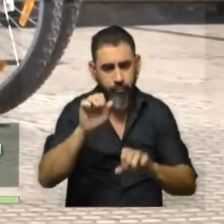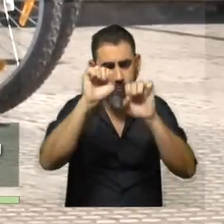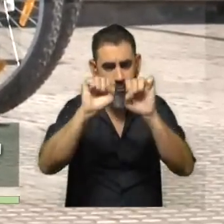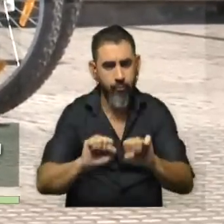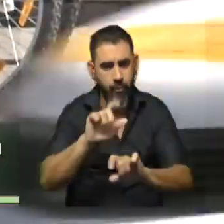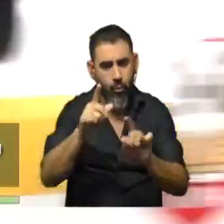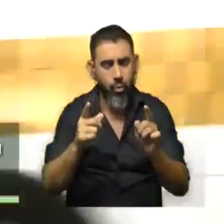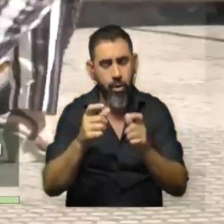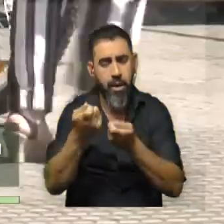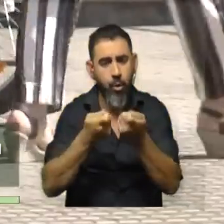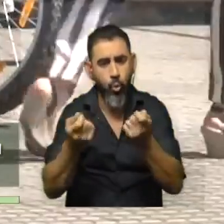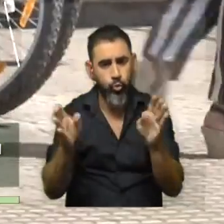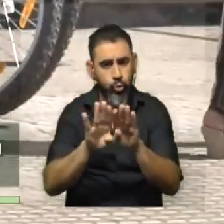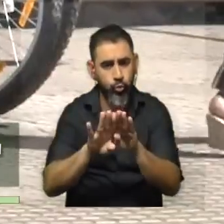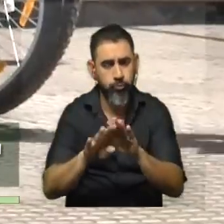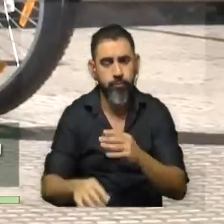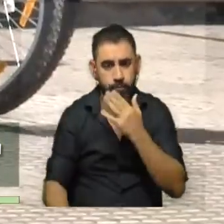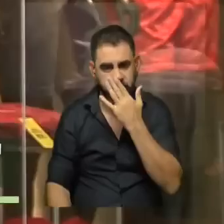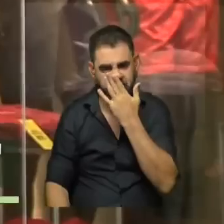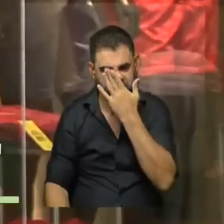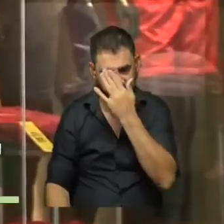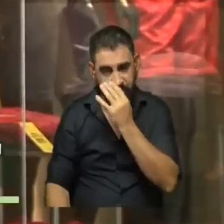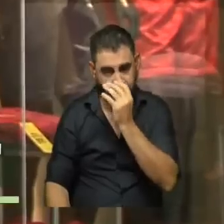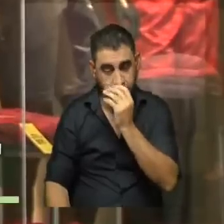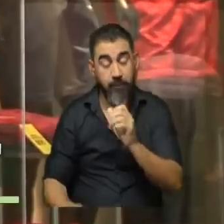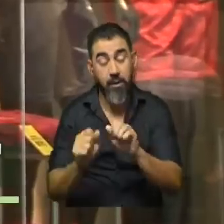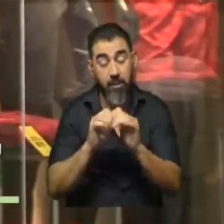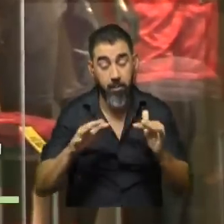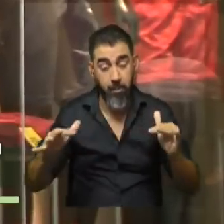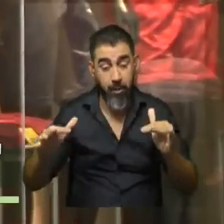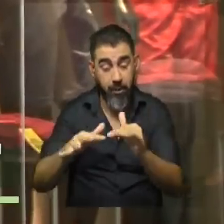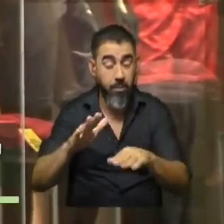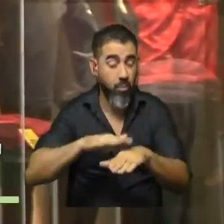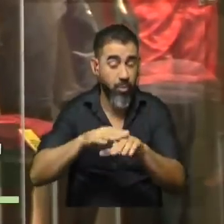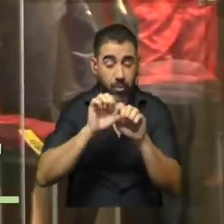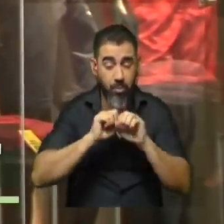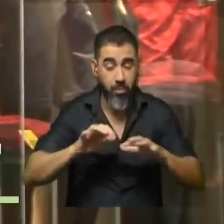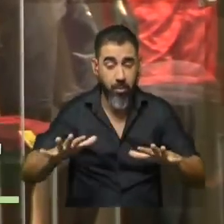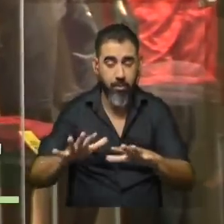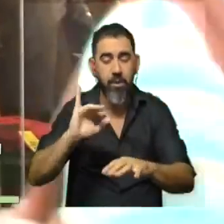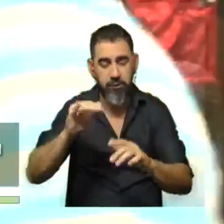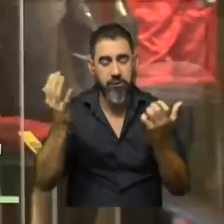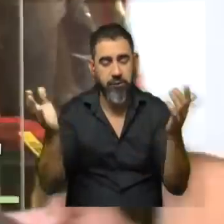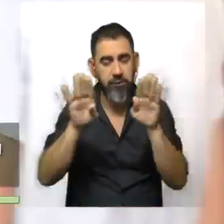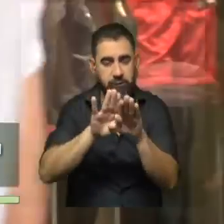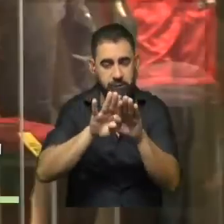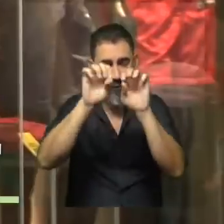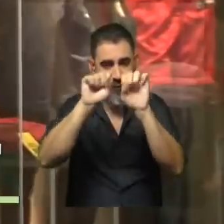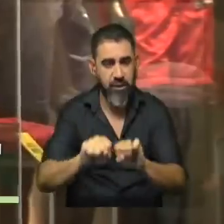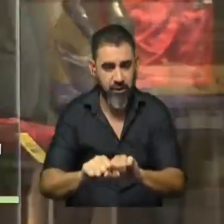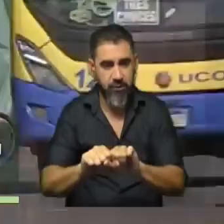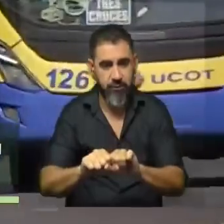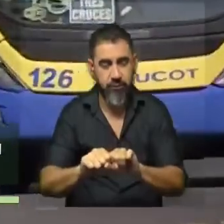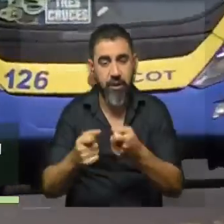comercios que cerraron? Mirá, eh, después de la pandemia o durante la pandemia se notaron muchos cierres eh,